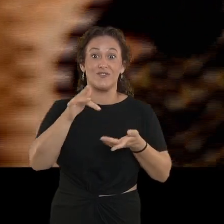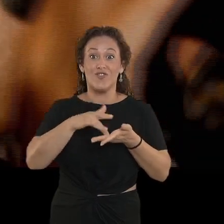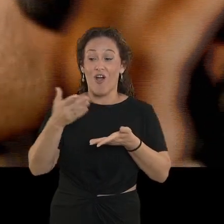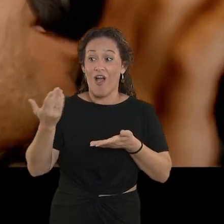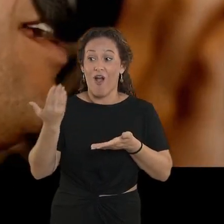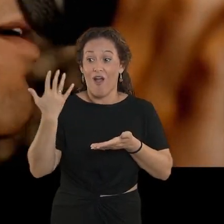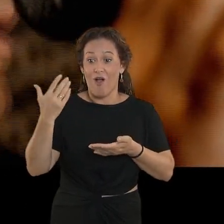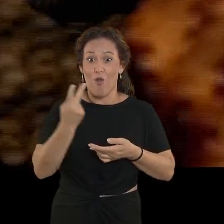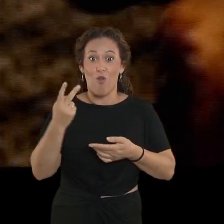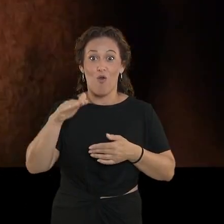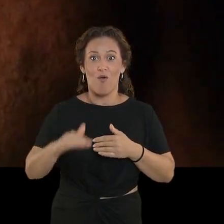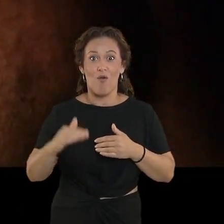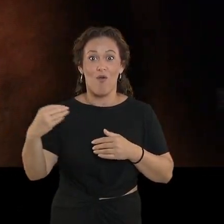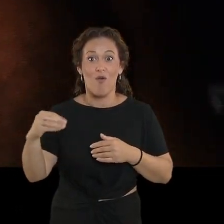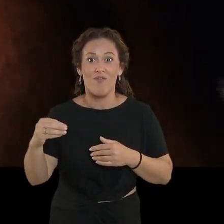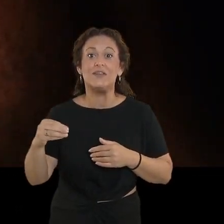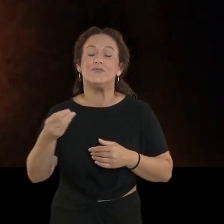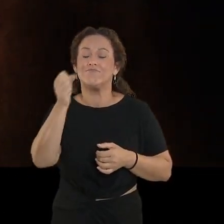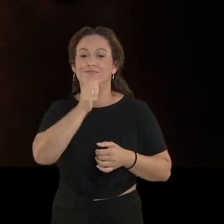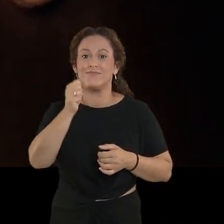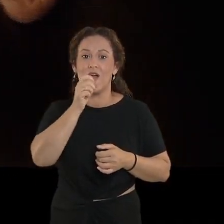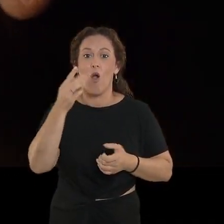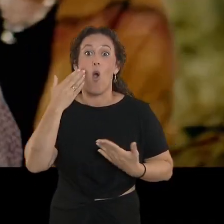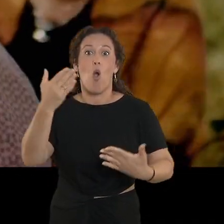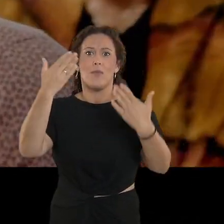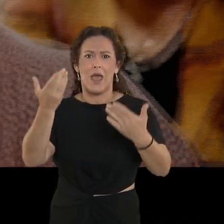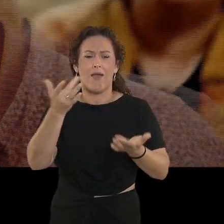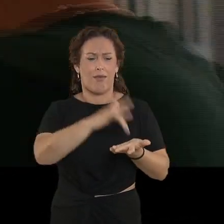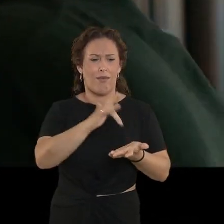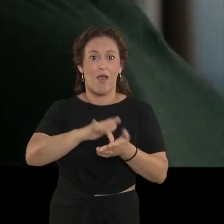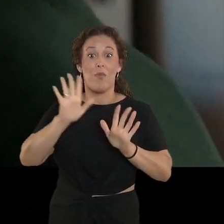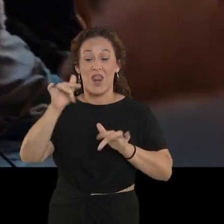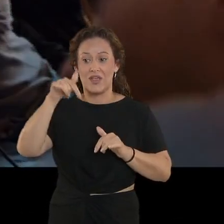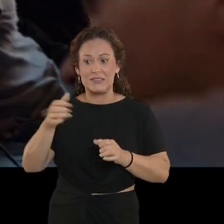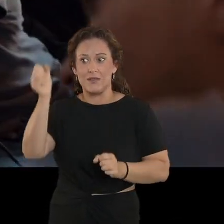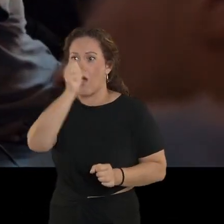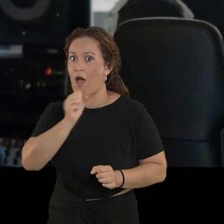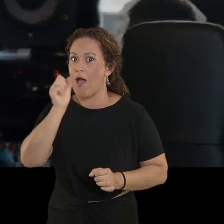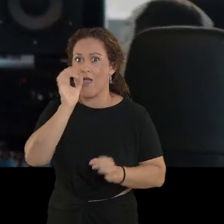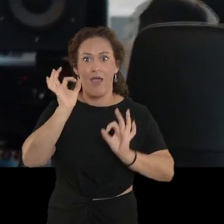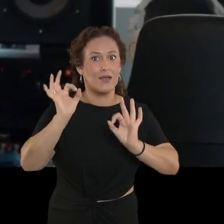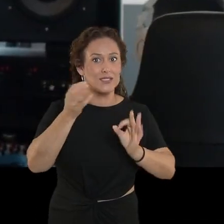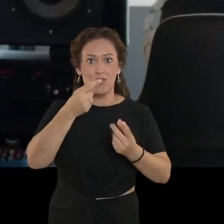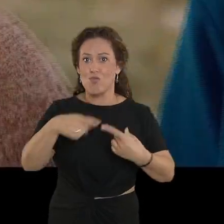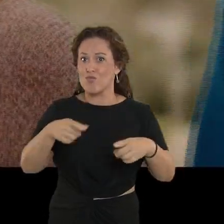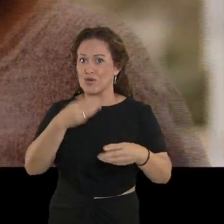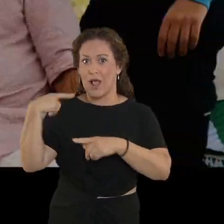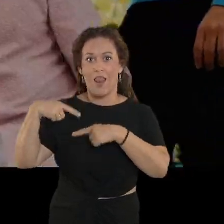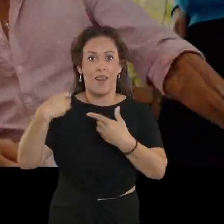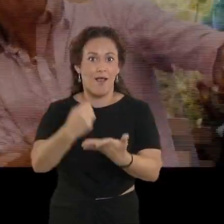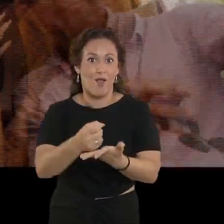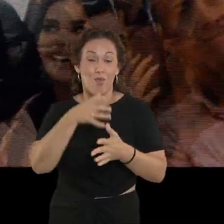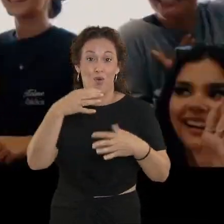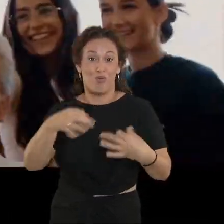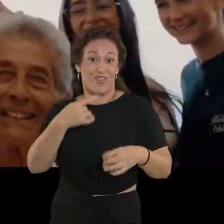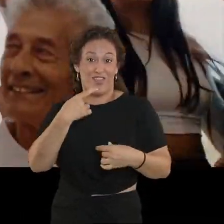tocaban cuando eran jóvenes. De todos los homenajes habidos y por haber, este canta el legado musical en toda regla. Como suele decirse,